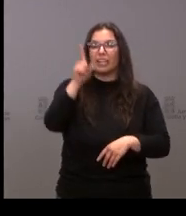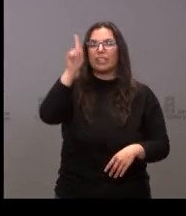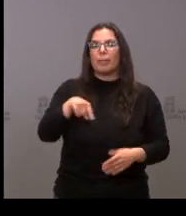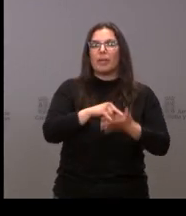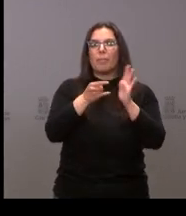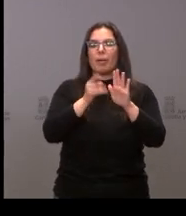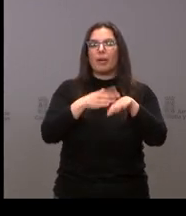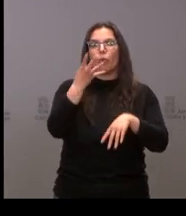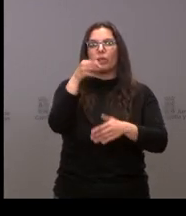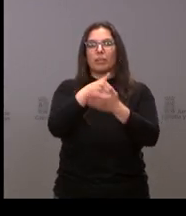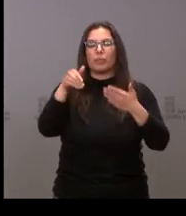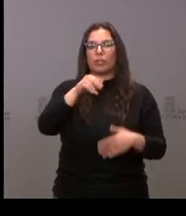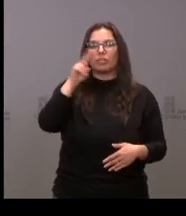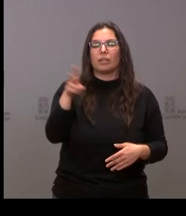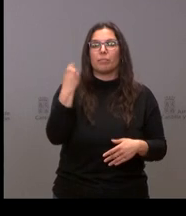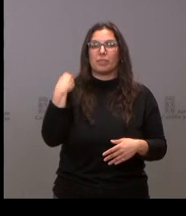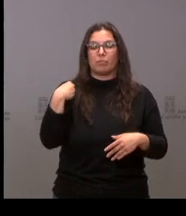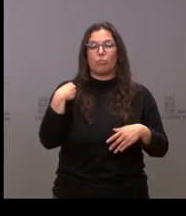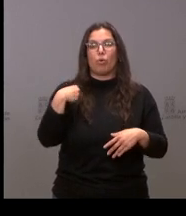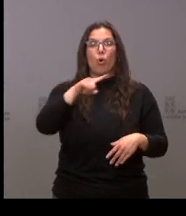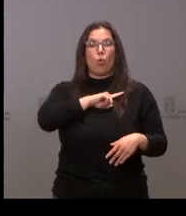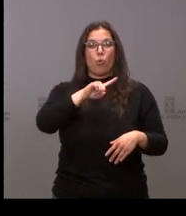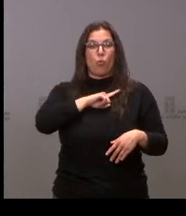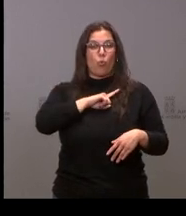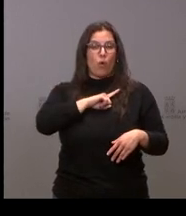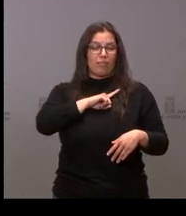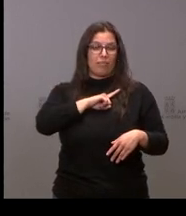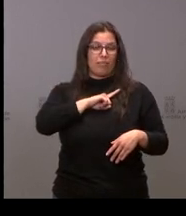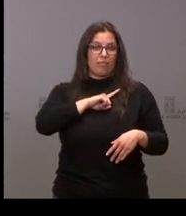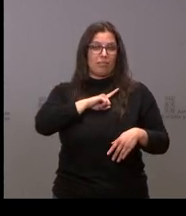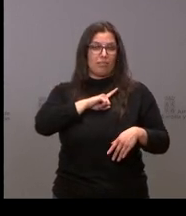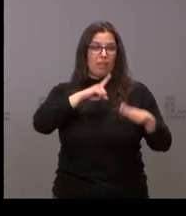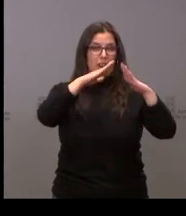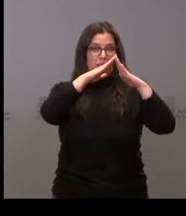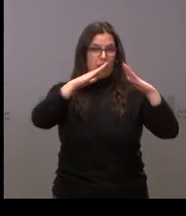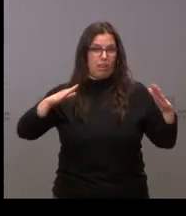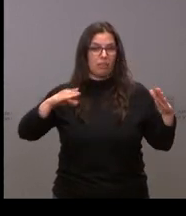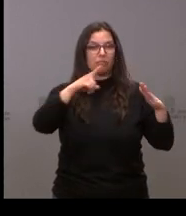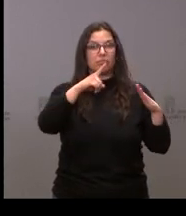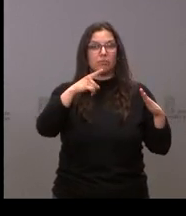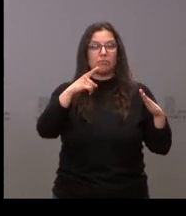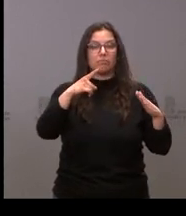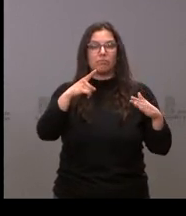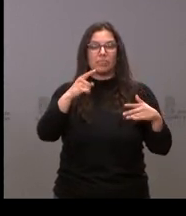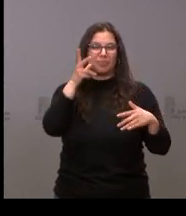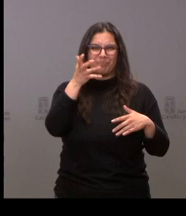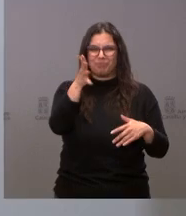inversión para la zona de la raya que anunció de Portugal de antaño nada más muchas gracias